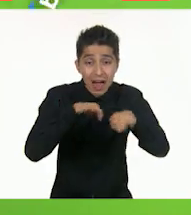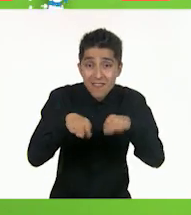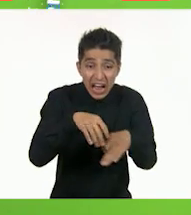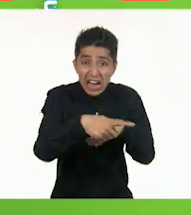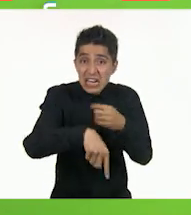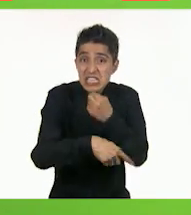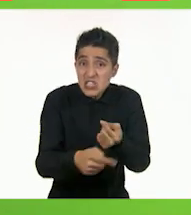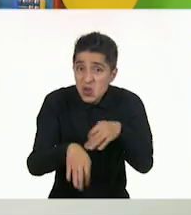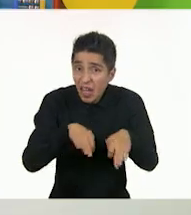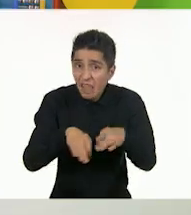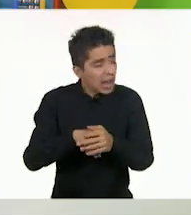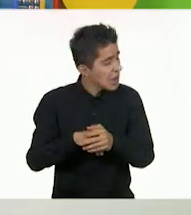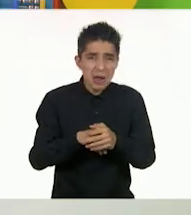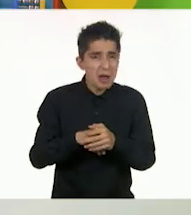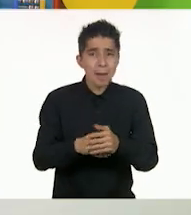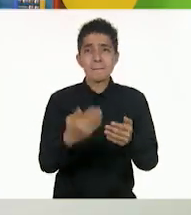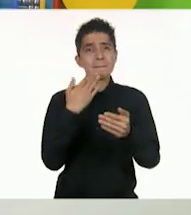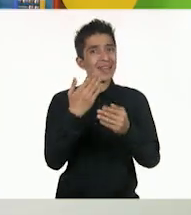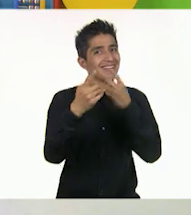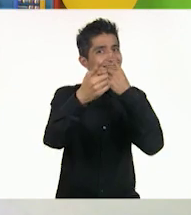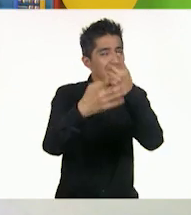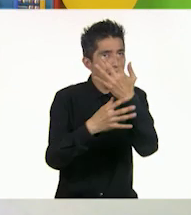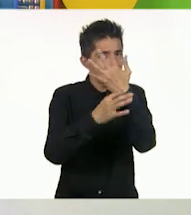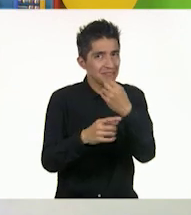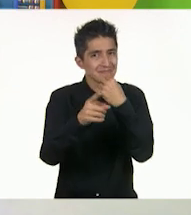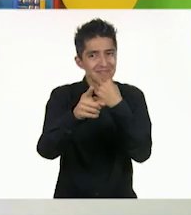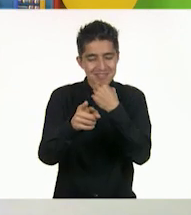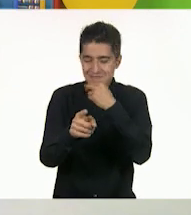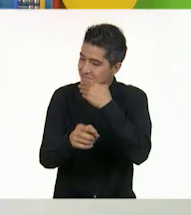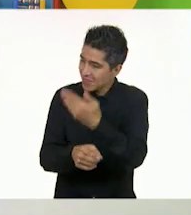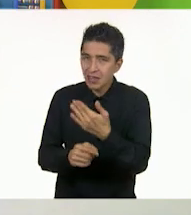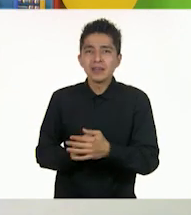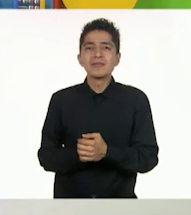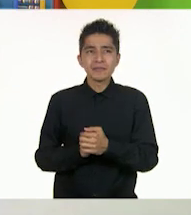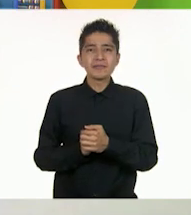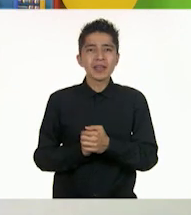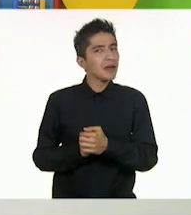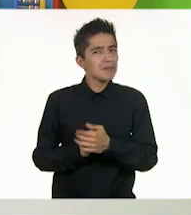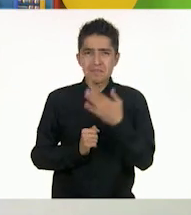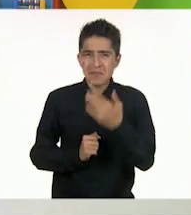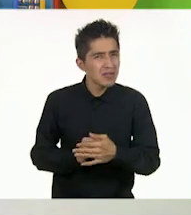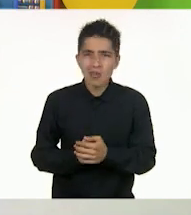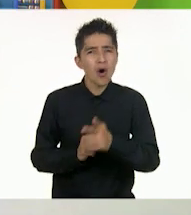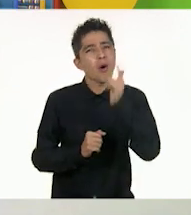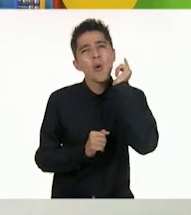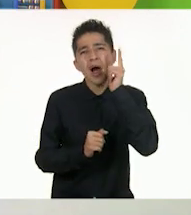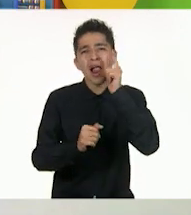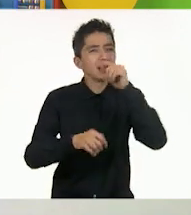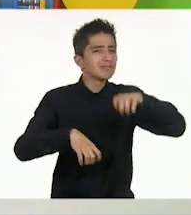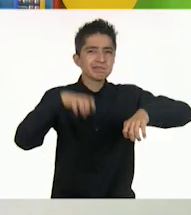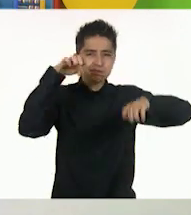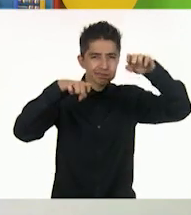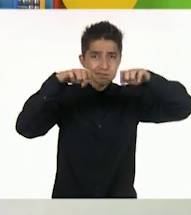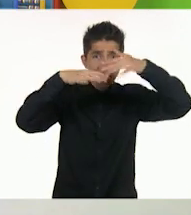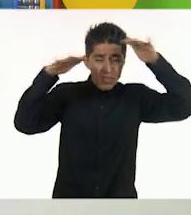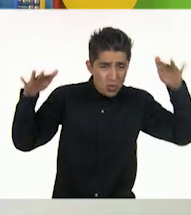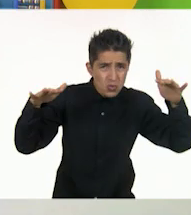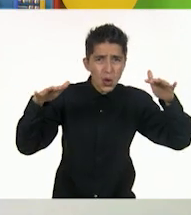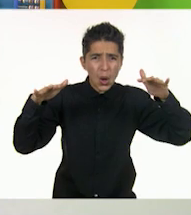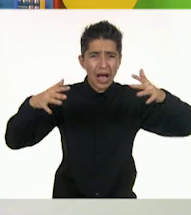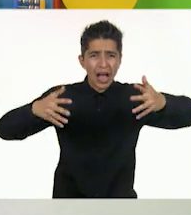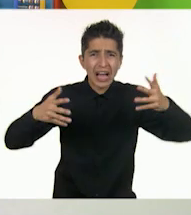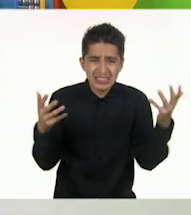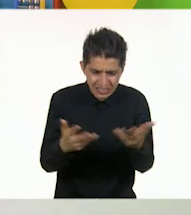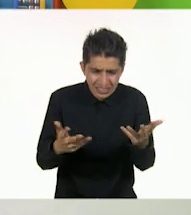¡Bien dicho, Marisol! Efectivamente, no está bien. Esperamos que todos los adultos hagamos lo necesario para que